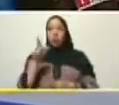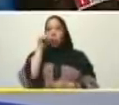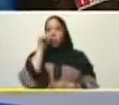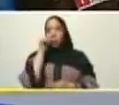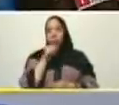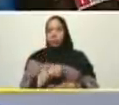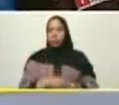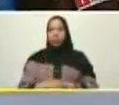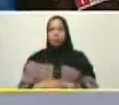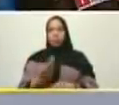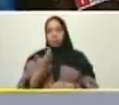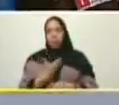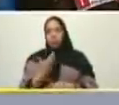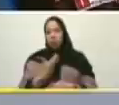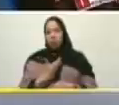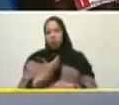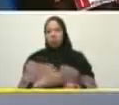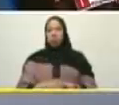Nelson Moreno